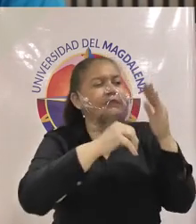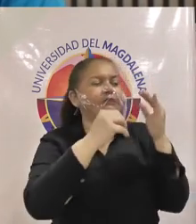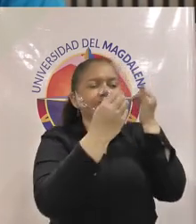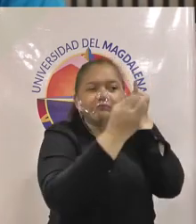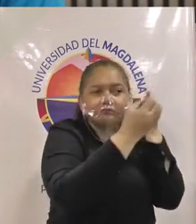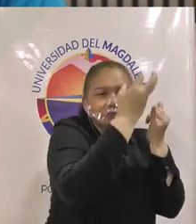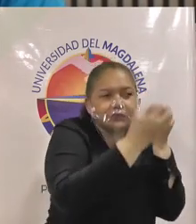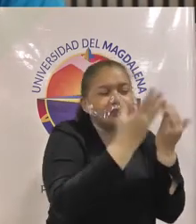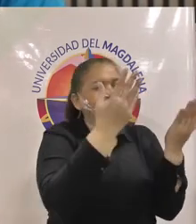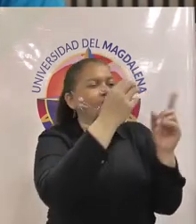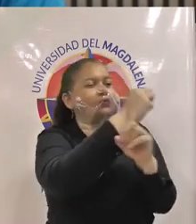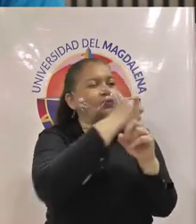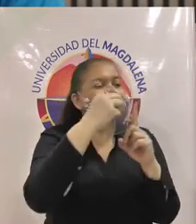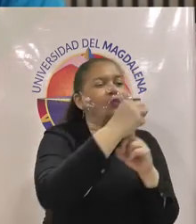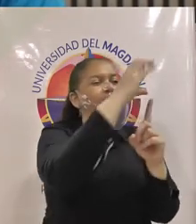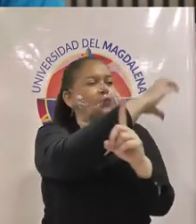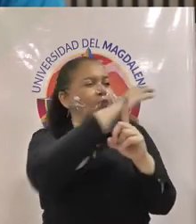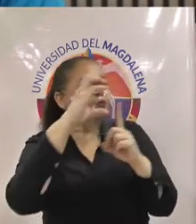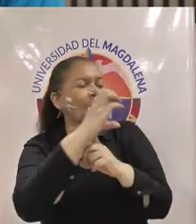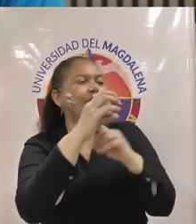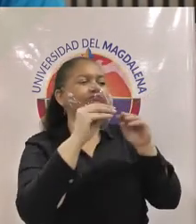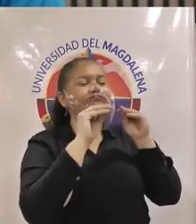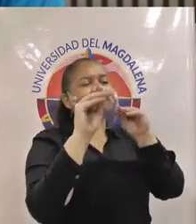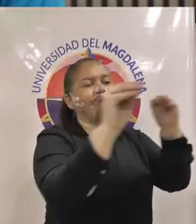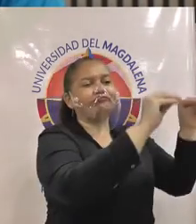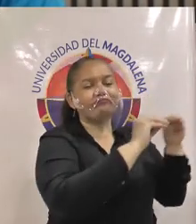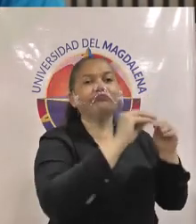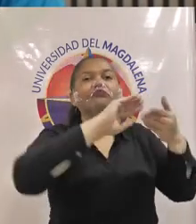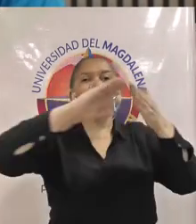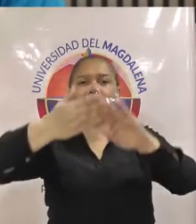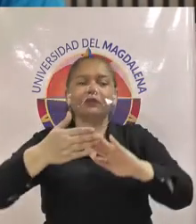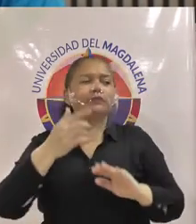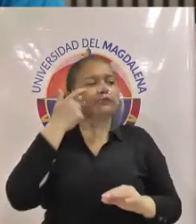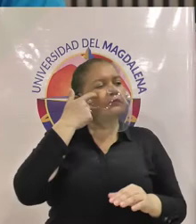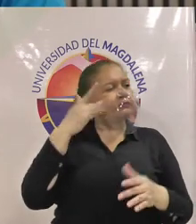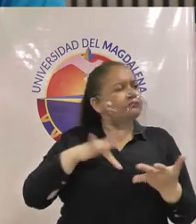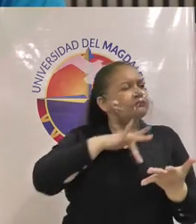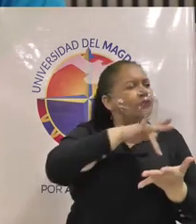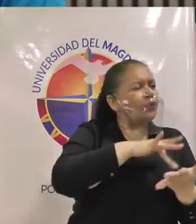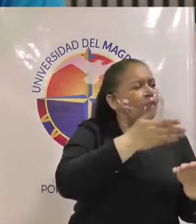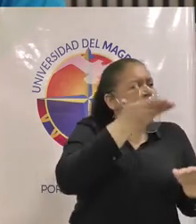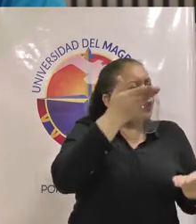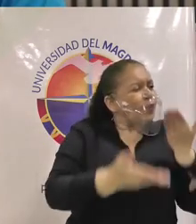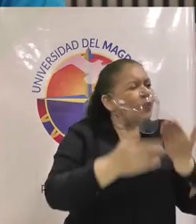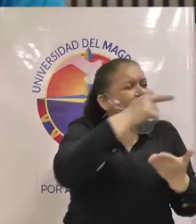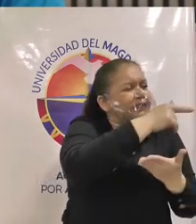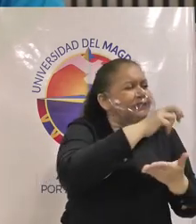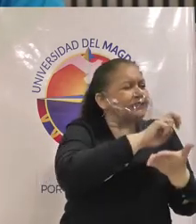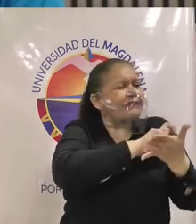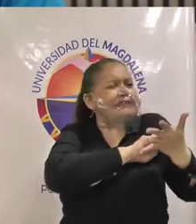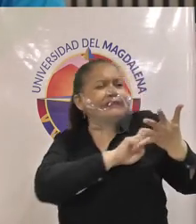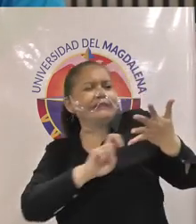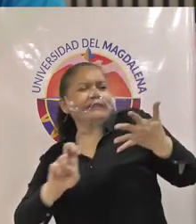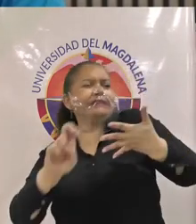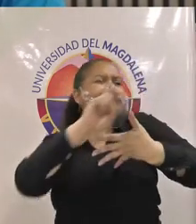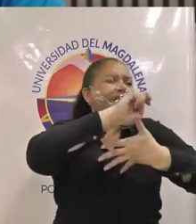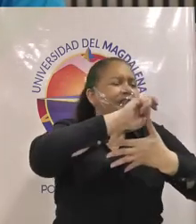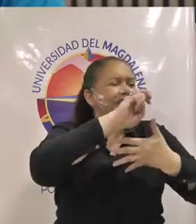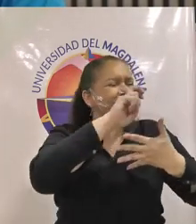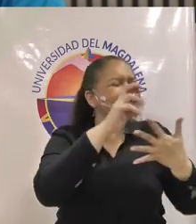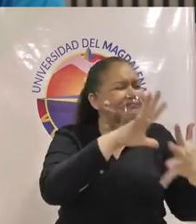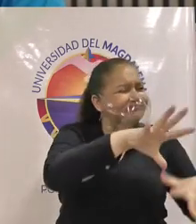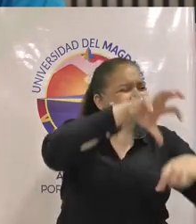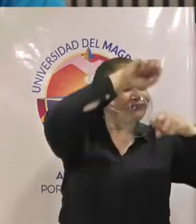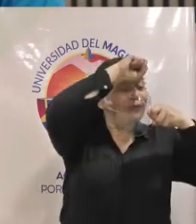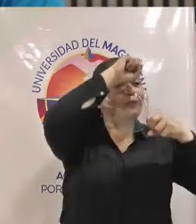socioculturales a través de un análisis donde podamos comprender el grado de escolaridad de los niños en comunidades donde el